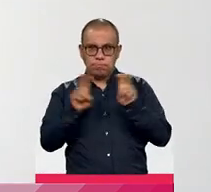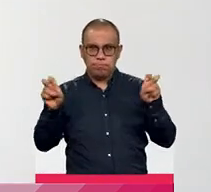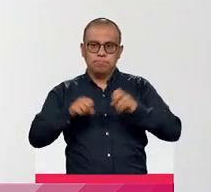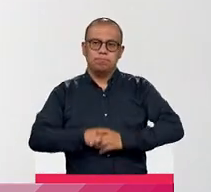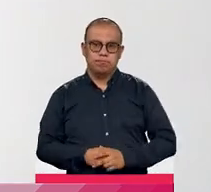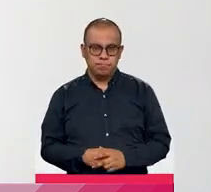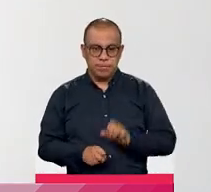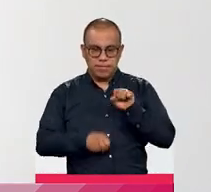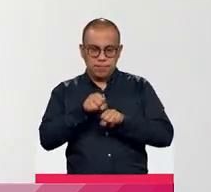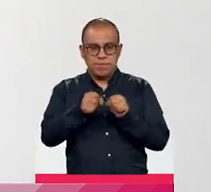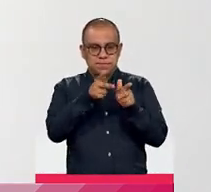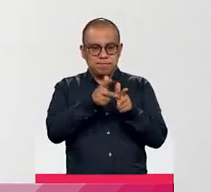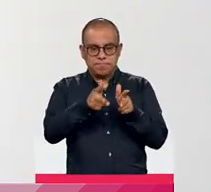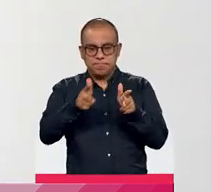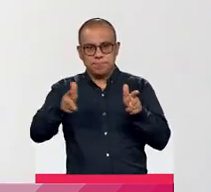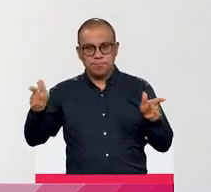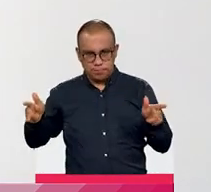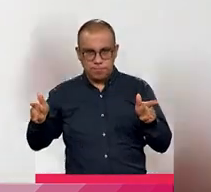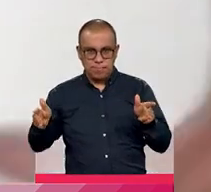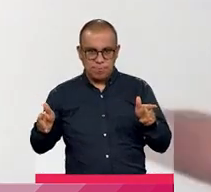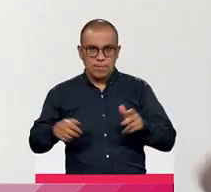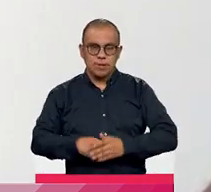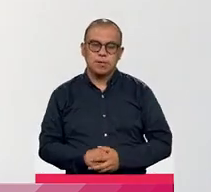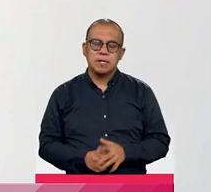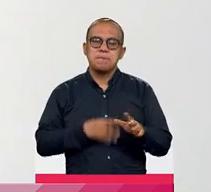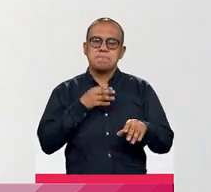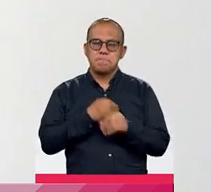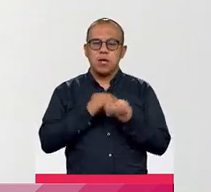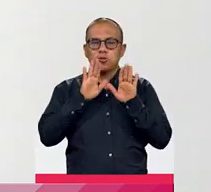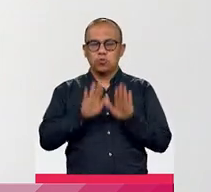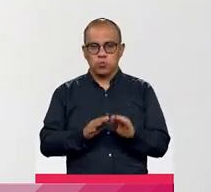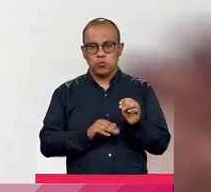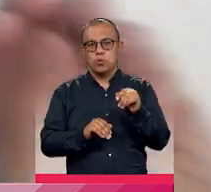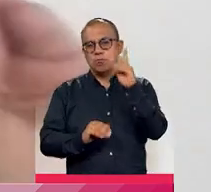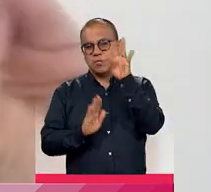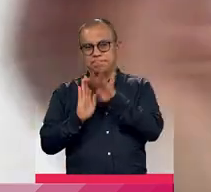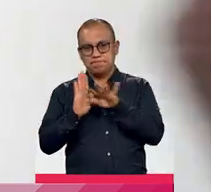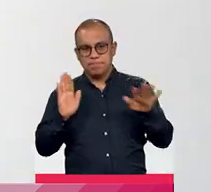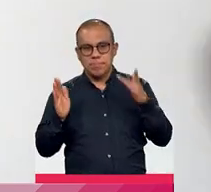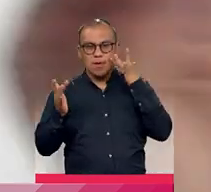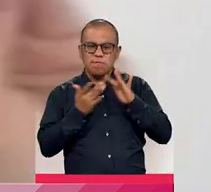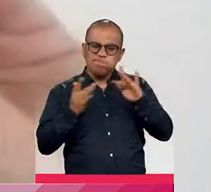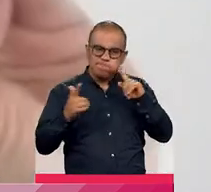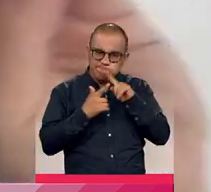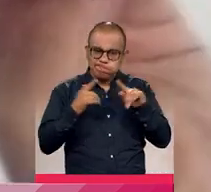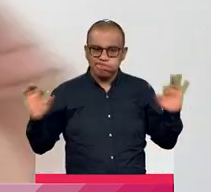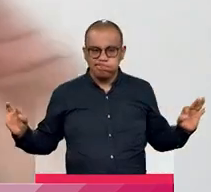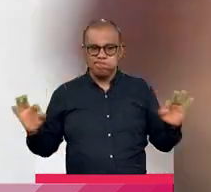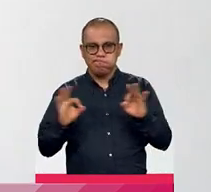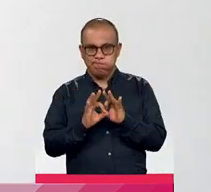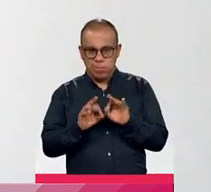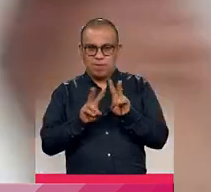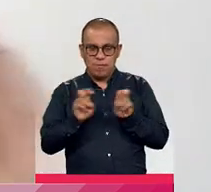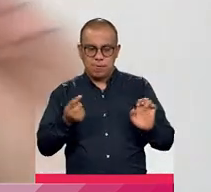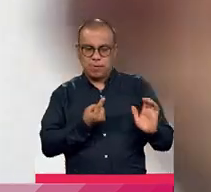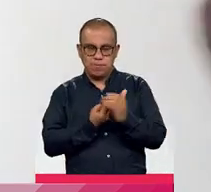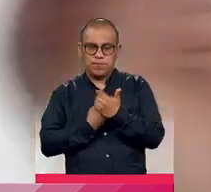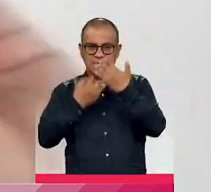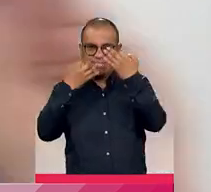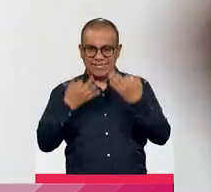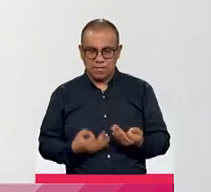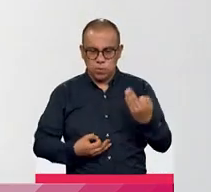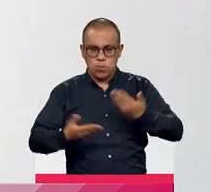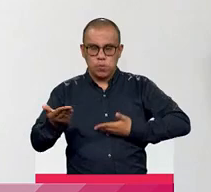cicloparqueaderos y por supuesto la política pública alrededor de enfocarnos en temas de seguridad en el